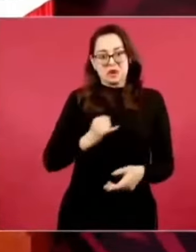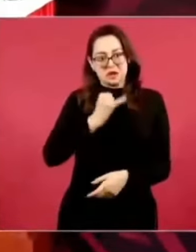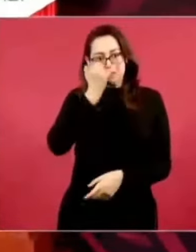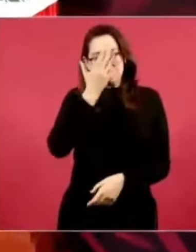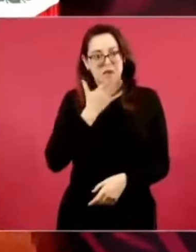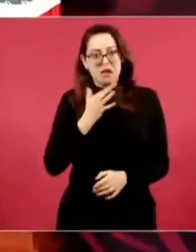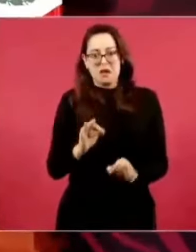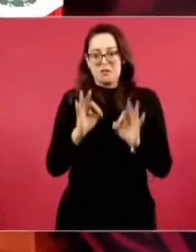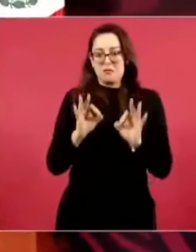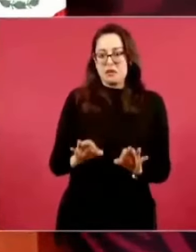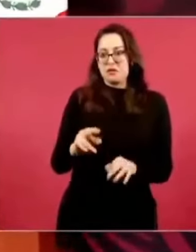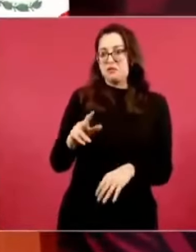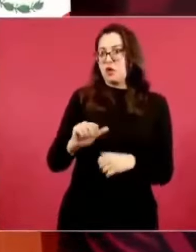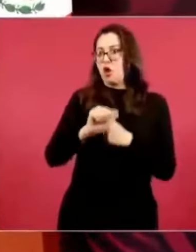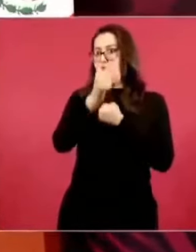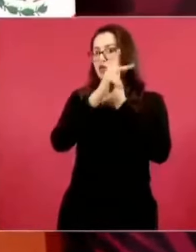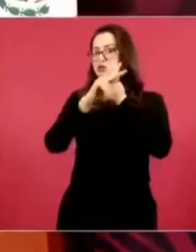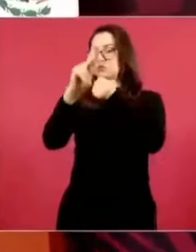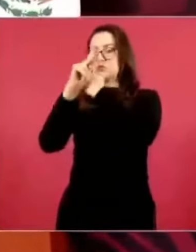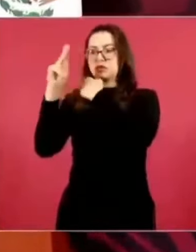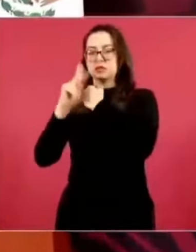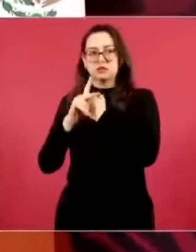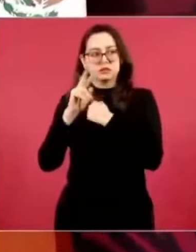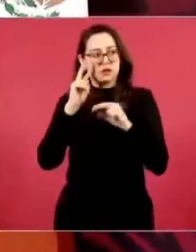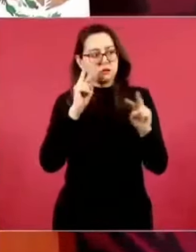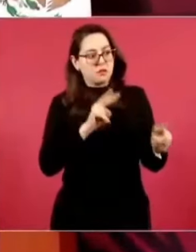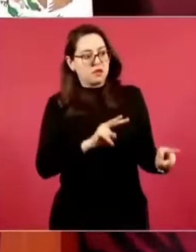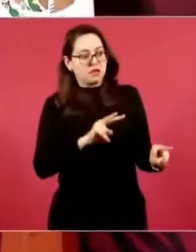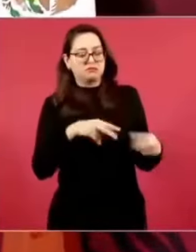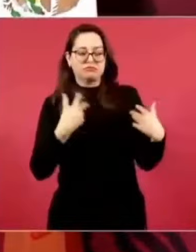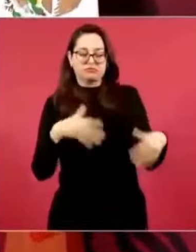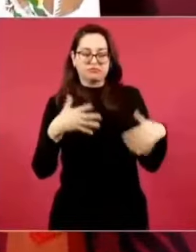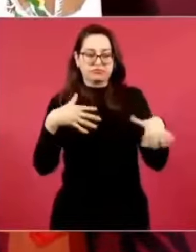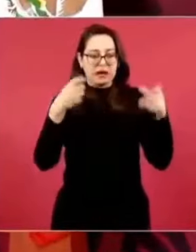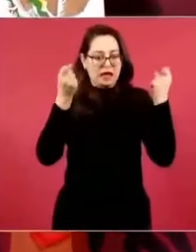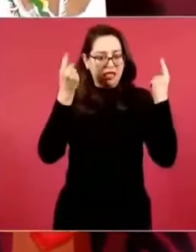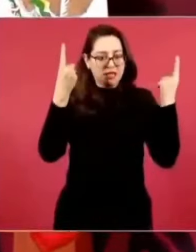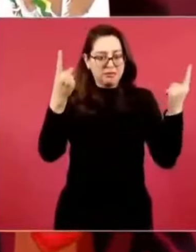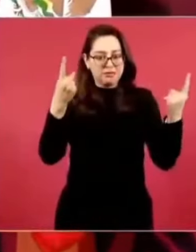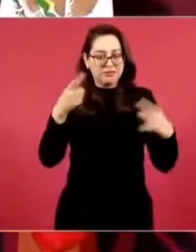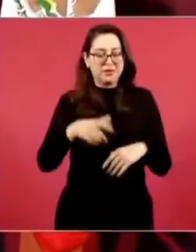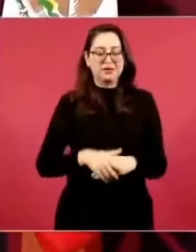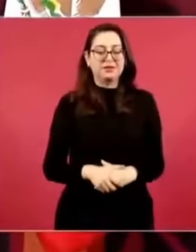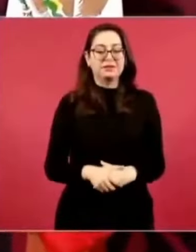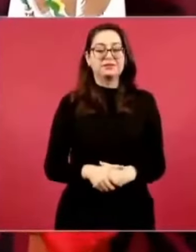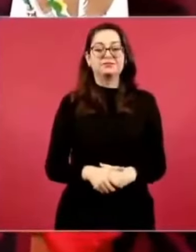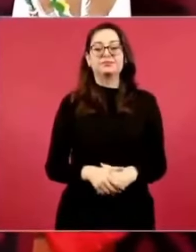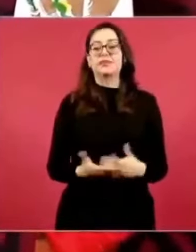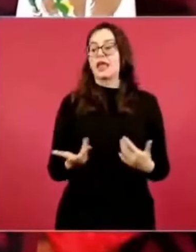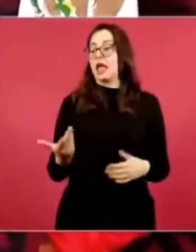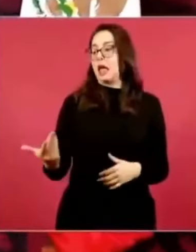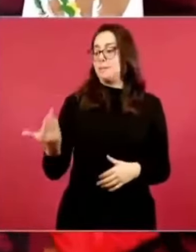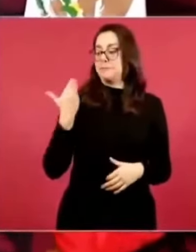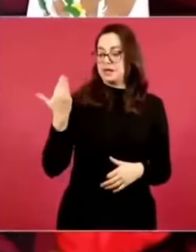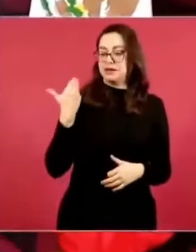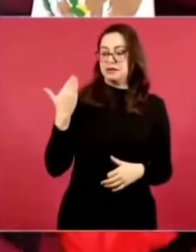Hace poco fui a Colombia y me comentaba el presidente Petro